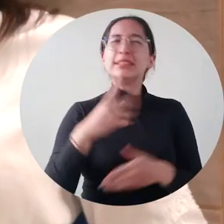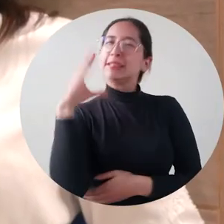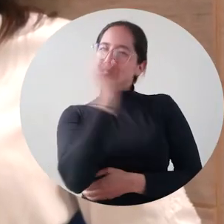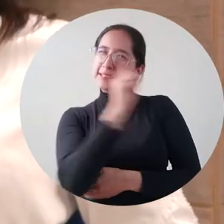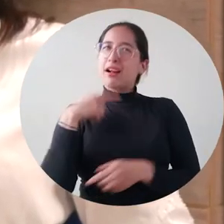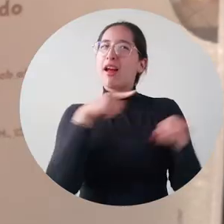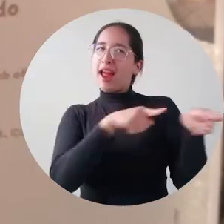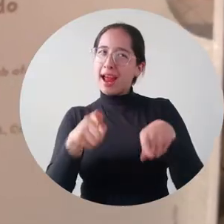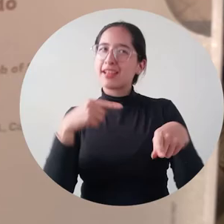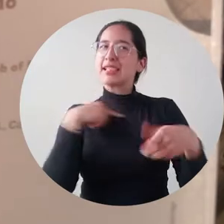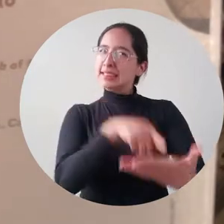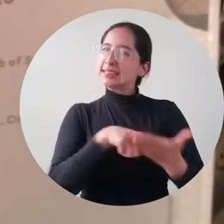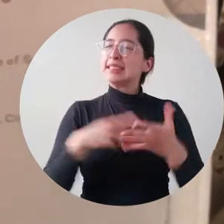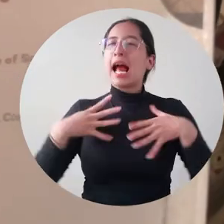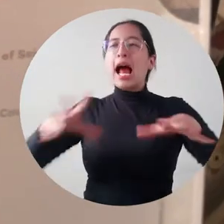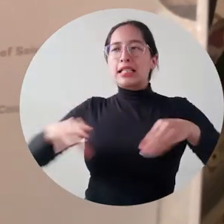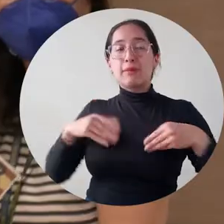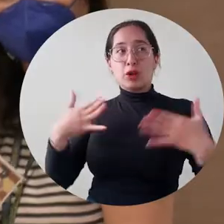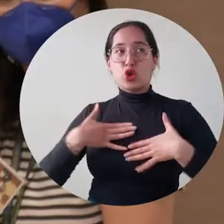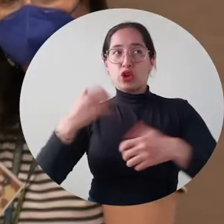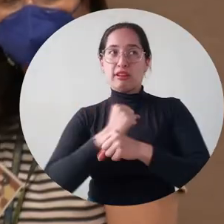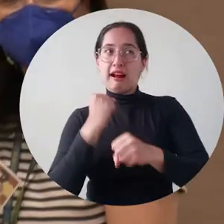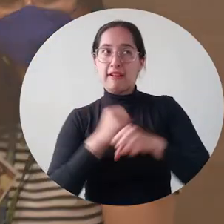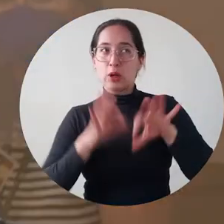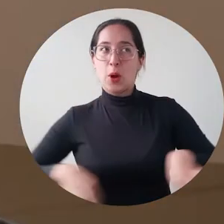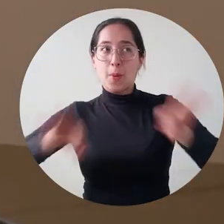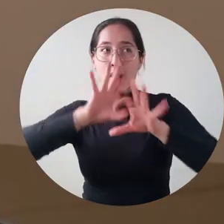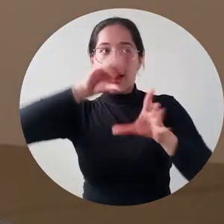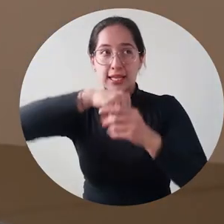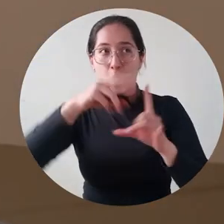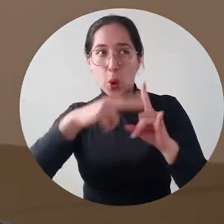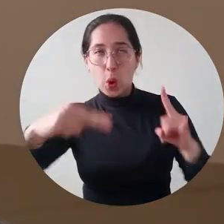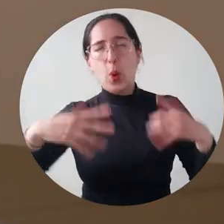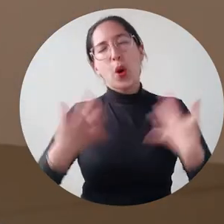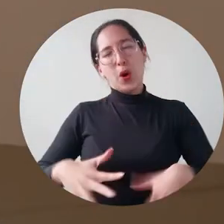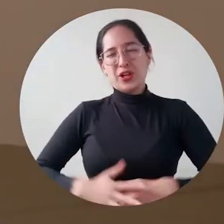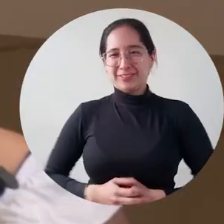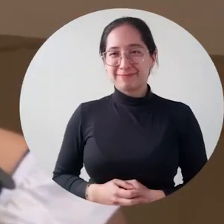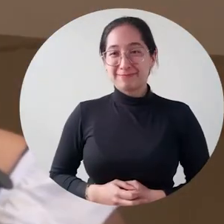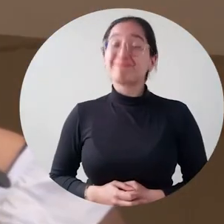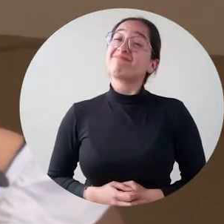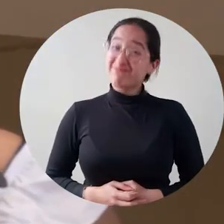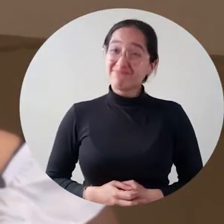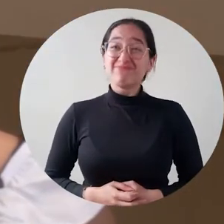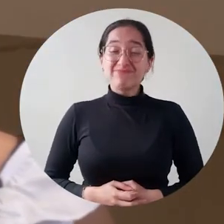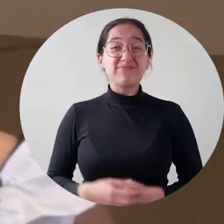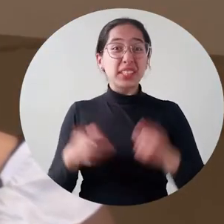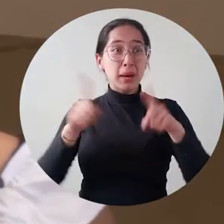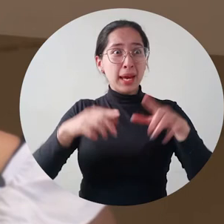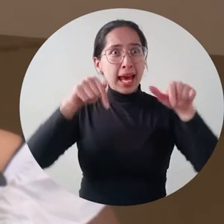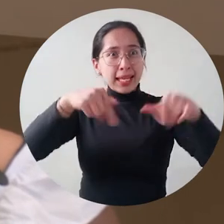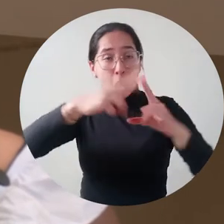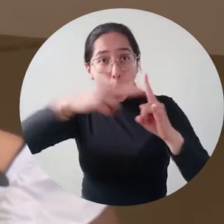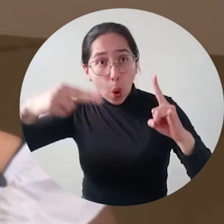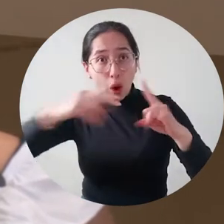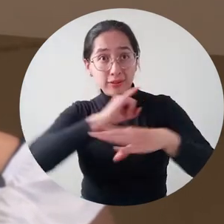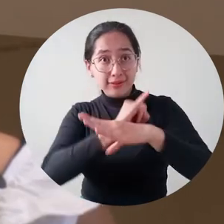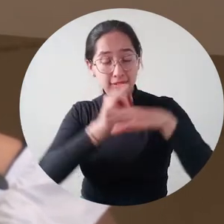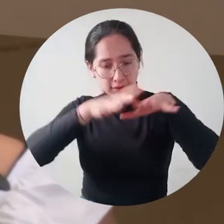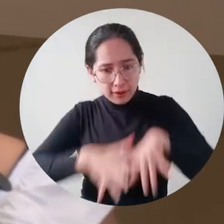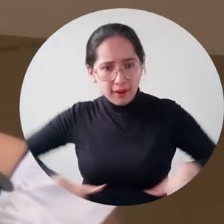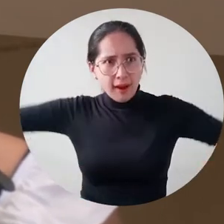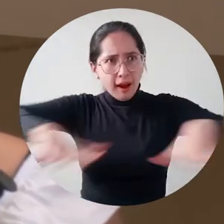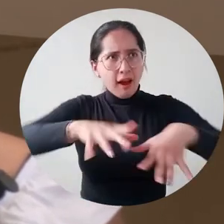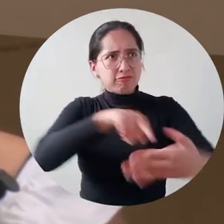manera y que se note que hay personas valorando tu trabajo y viendo lo que estás haciendo en pro de la universidad. Es muy bonito ver que tenemos una